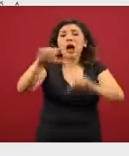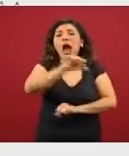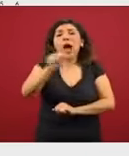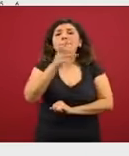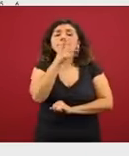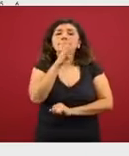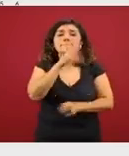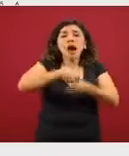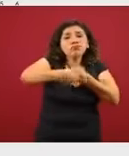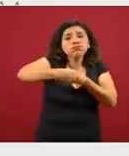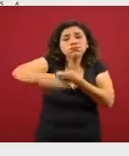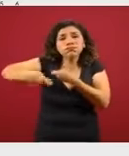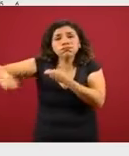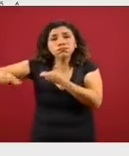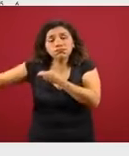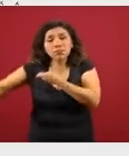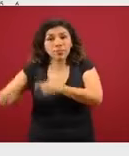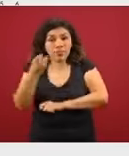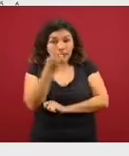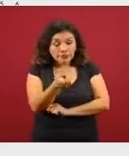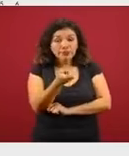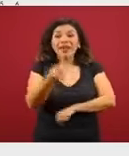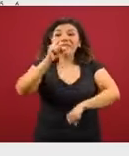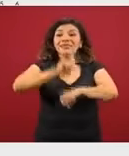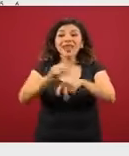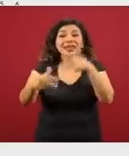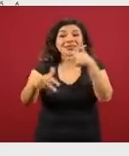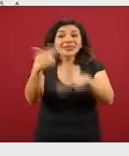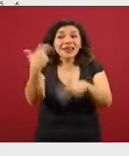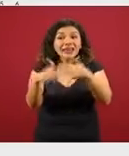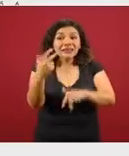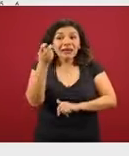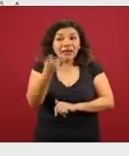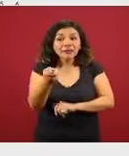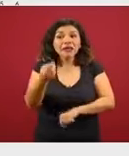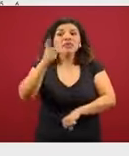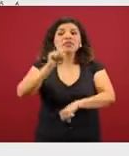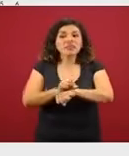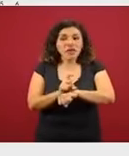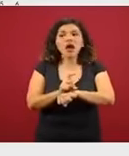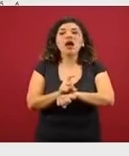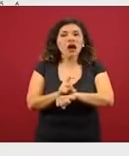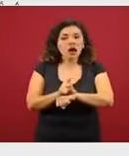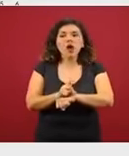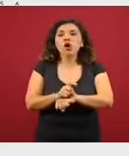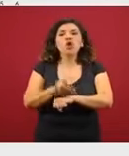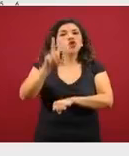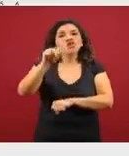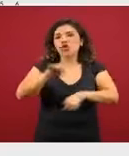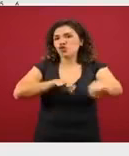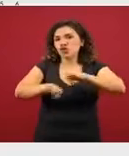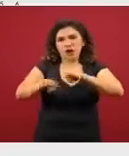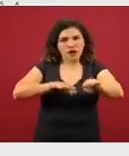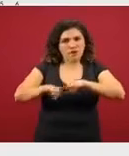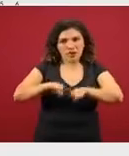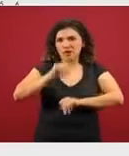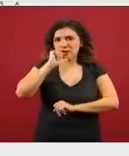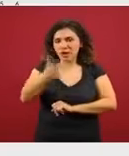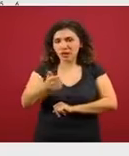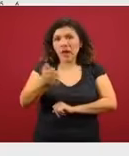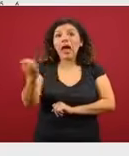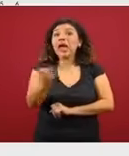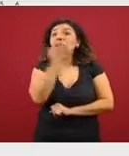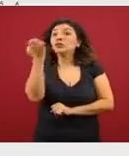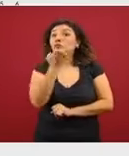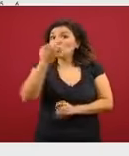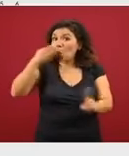padres de familia. Entonces, el día 13 va a ser un día donde no va a ser laborable desde el punto de vista escolar